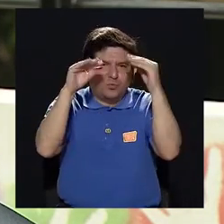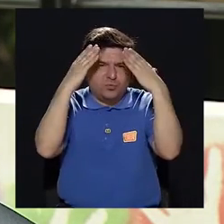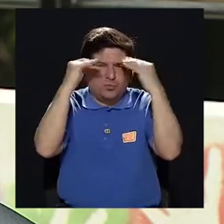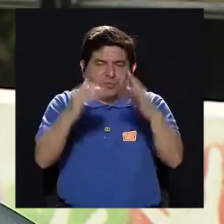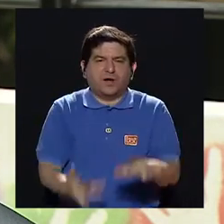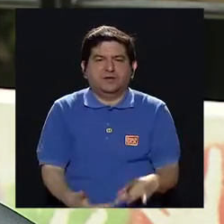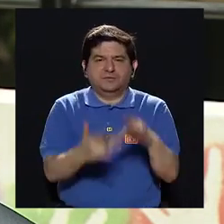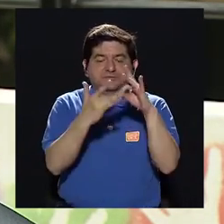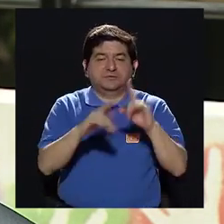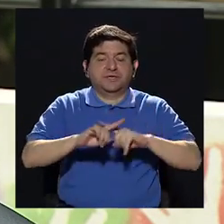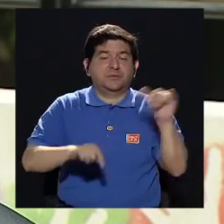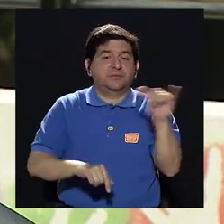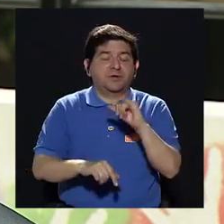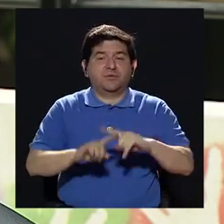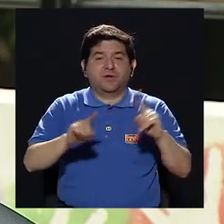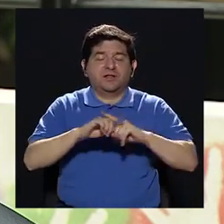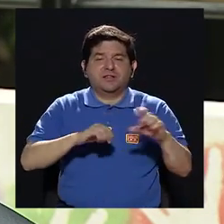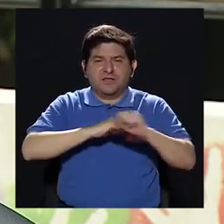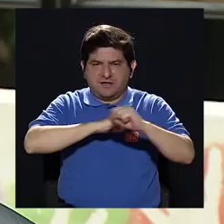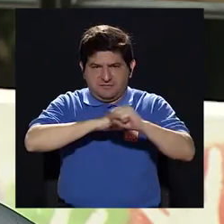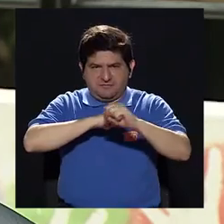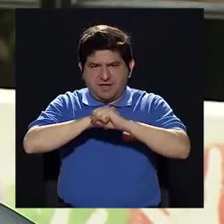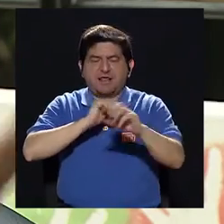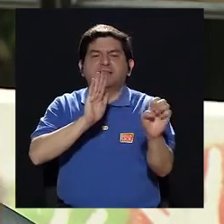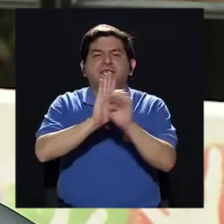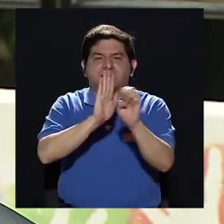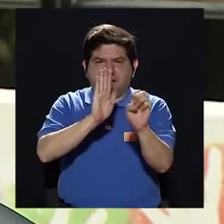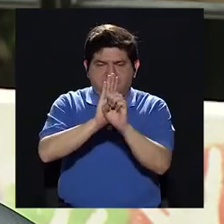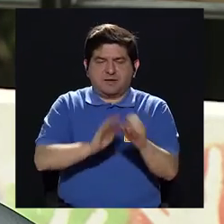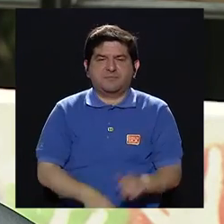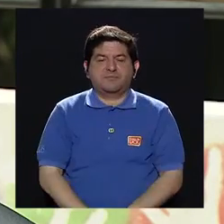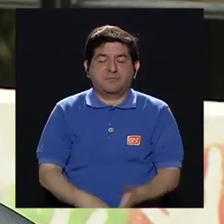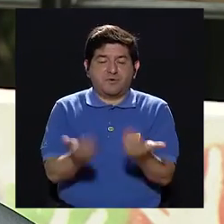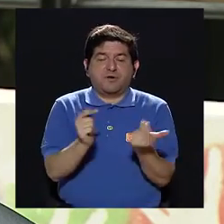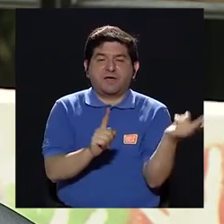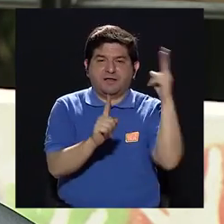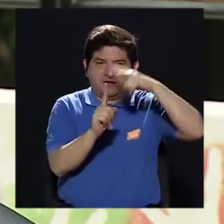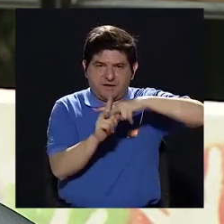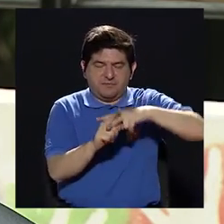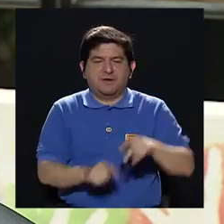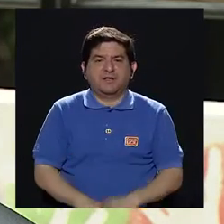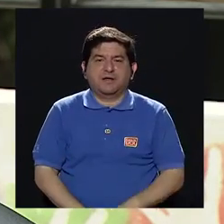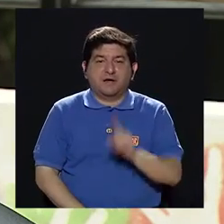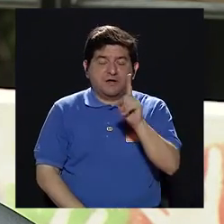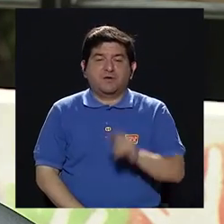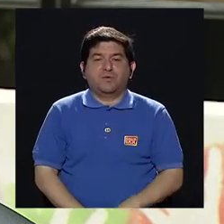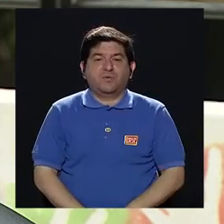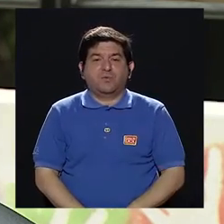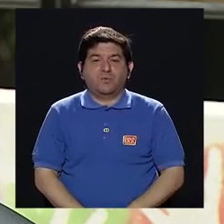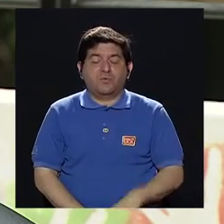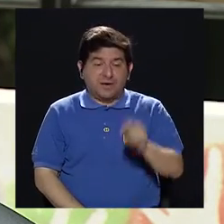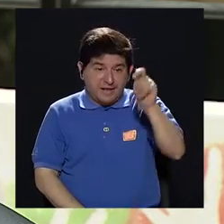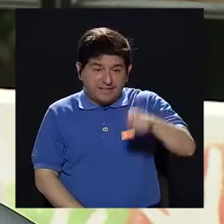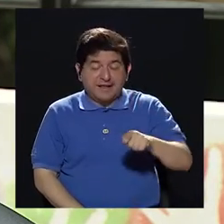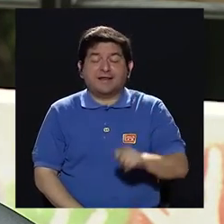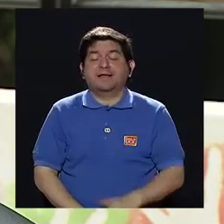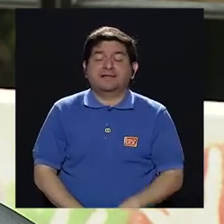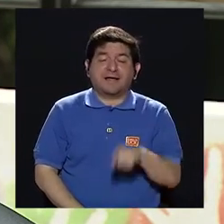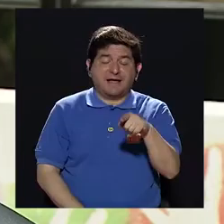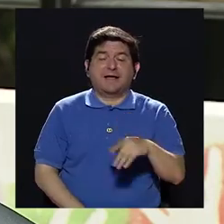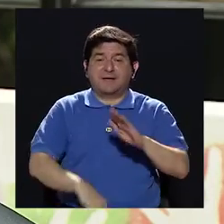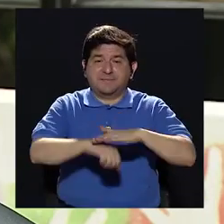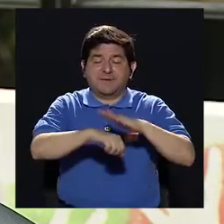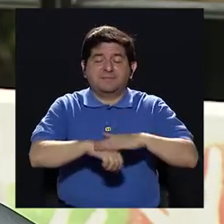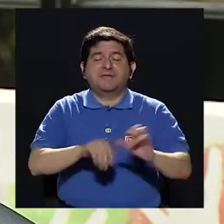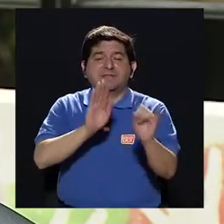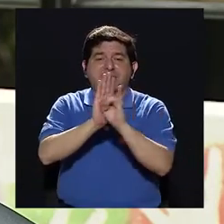información, más que todo, pero también en otras campañas, como por ejemplo, queremos aplicar una tarjeta en donde se identifique